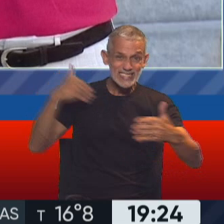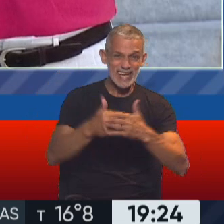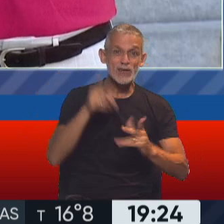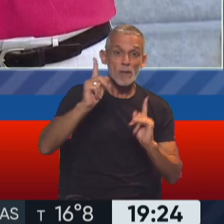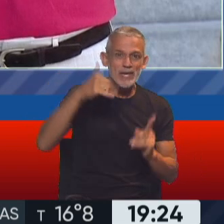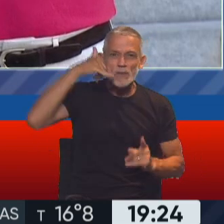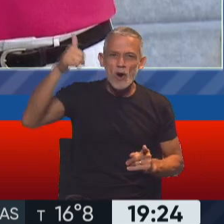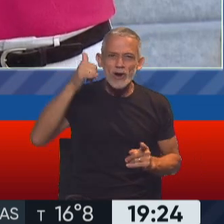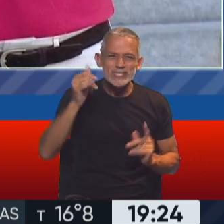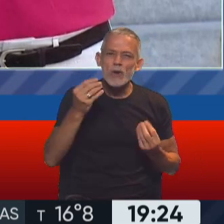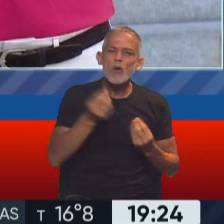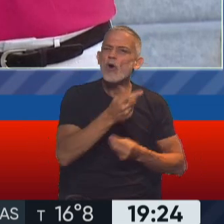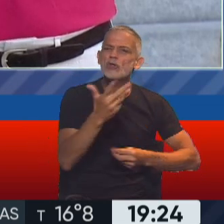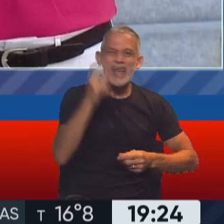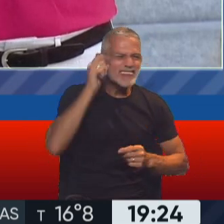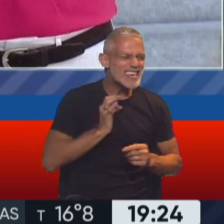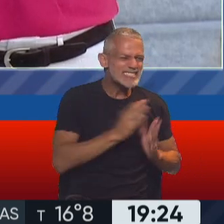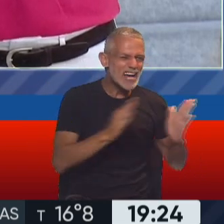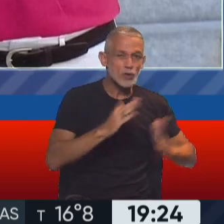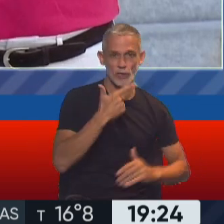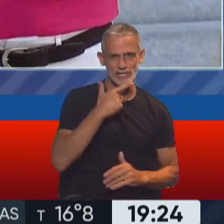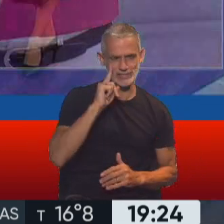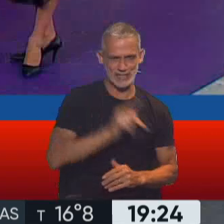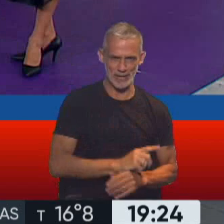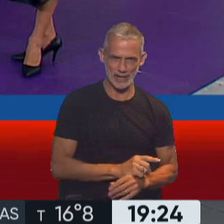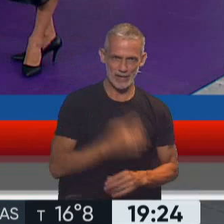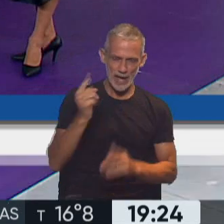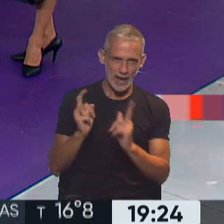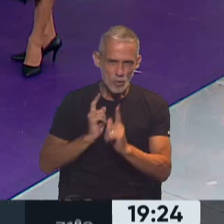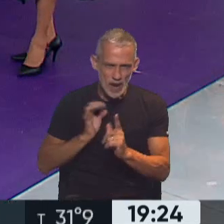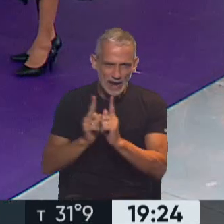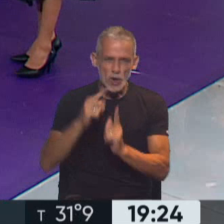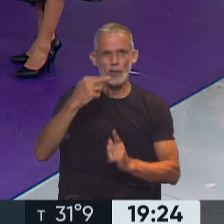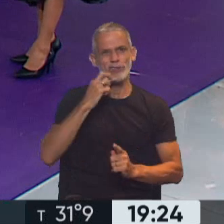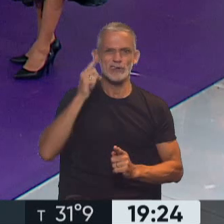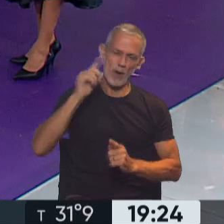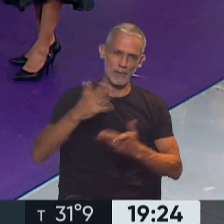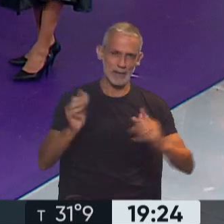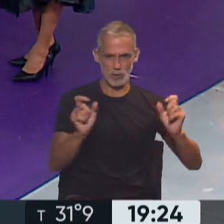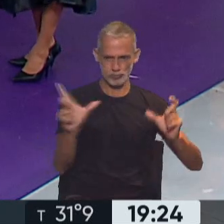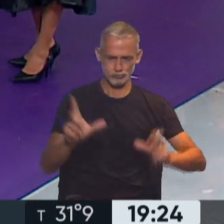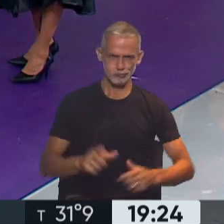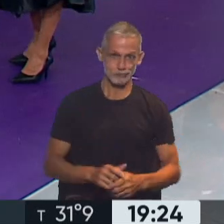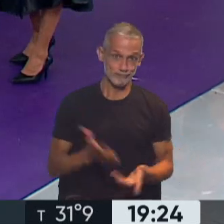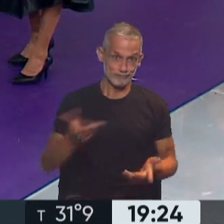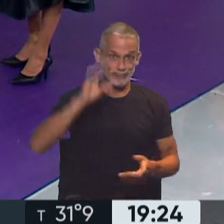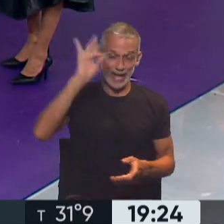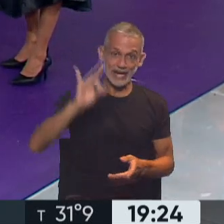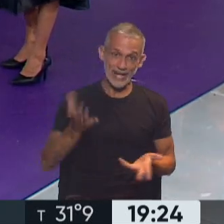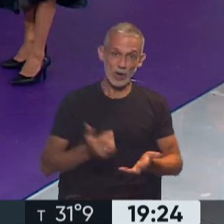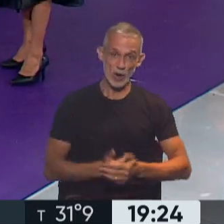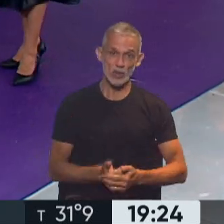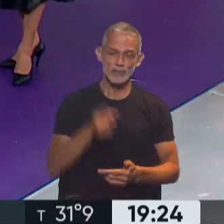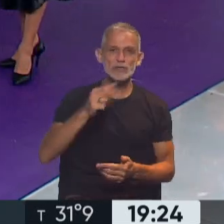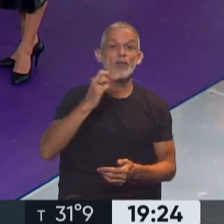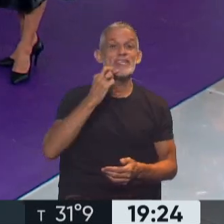ese mismo número habían llamado 17.000 personas. Buenos datos. Sí, buenos datos que además marcan un récord, Lo tenemos que remarcar también.